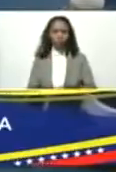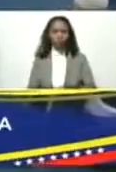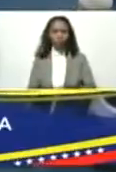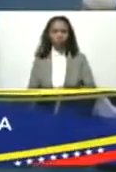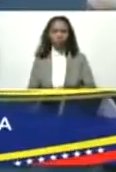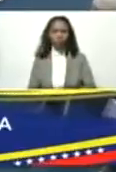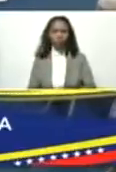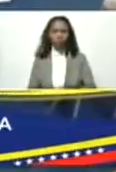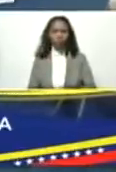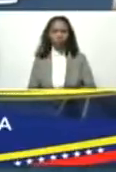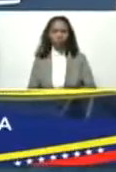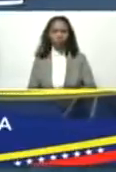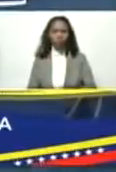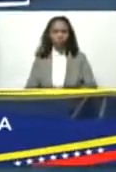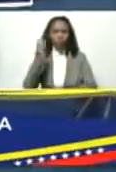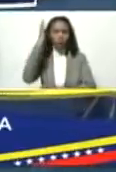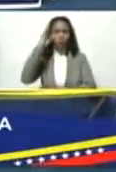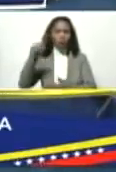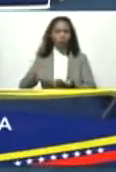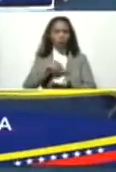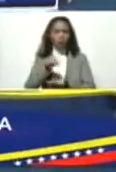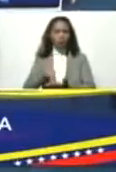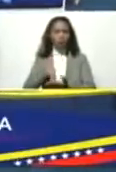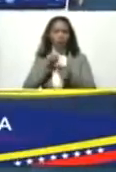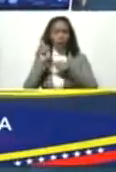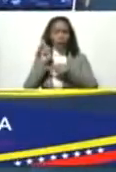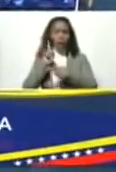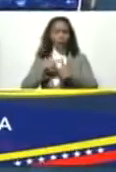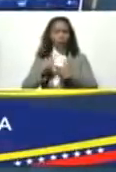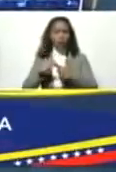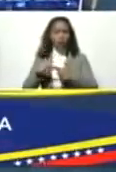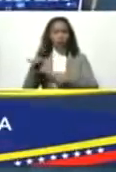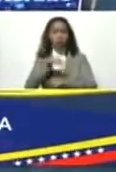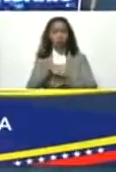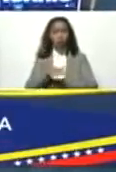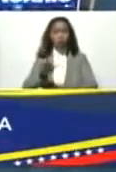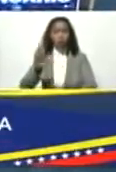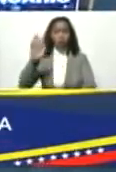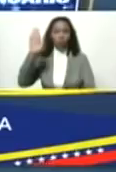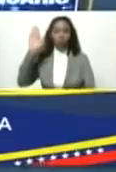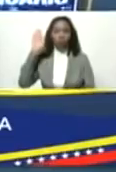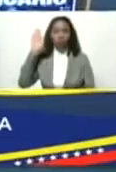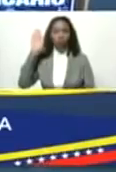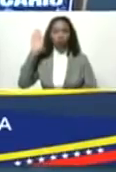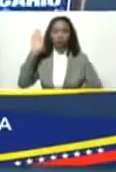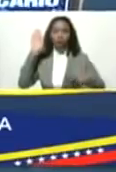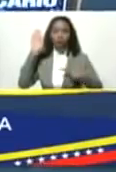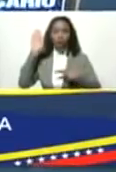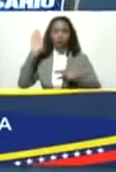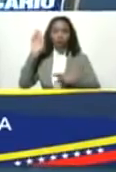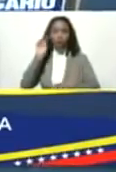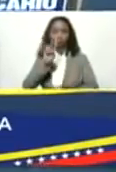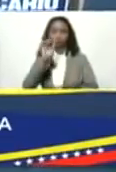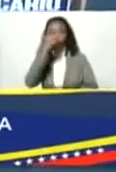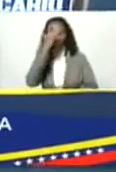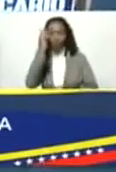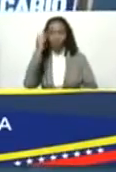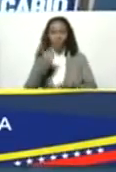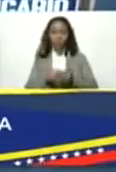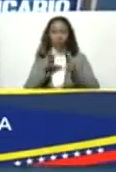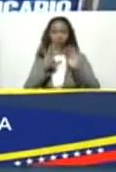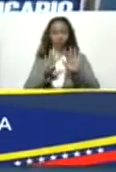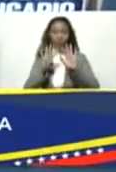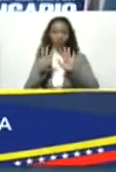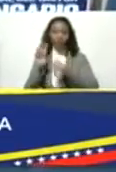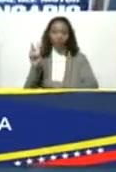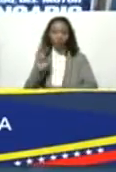del congreso nacional para entonces donde se había juramentado ese 2 de febrero de 1992